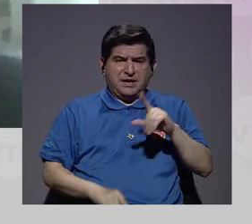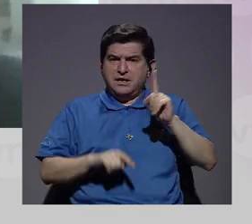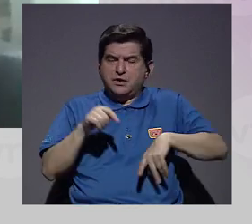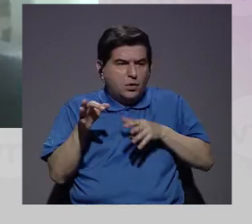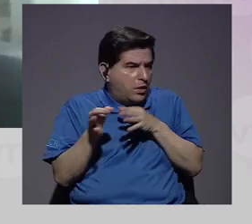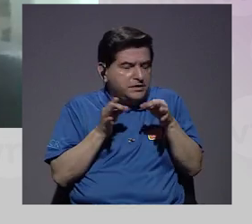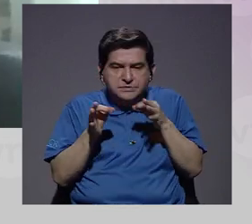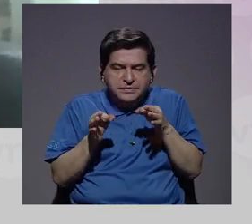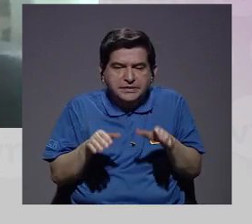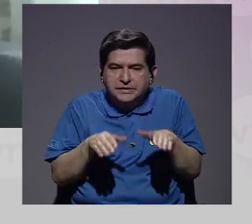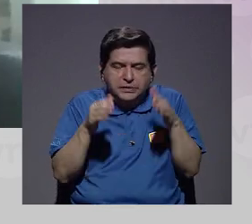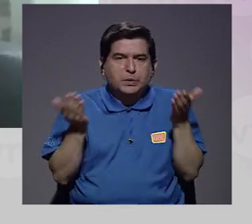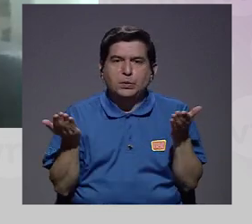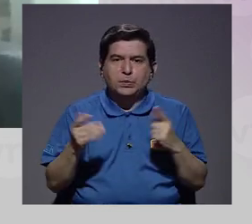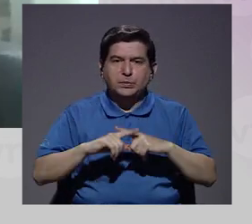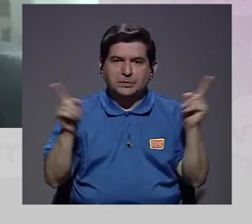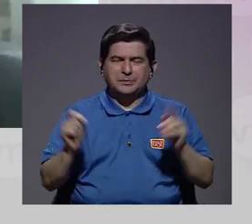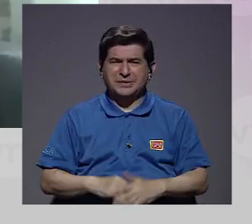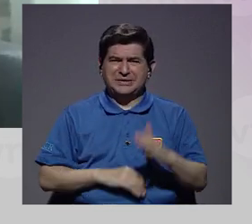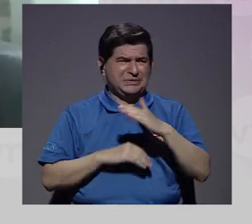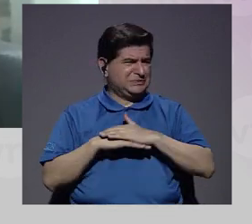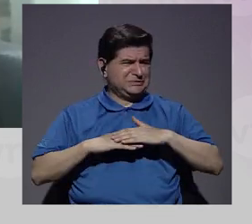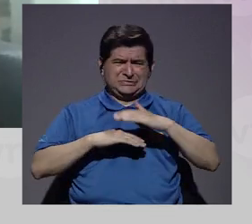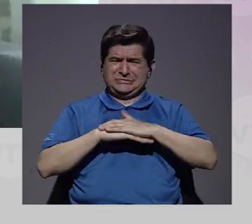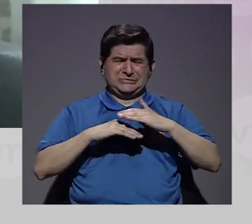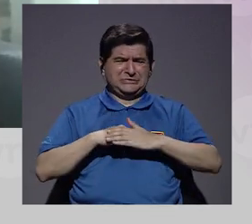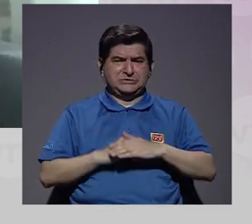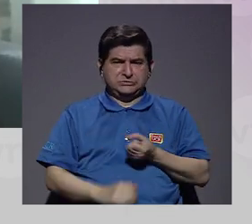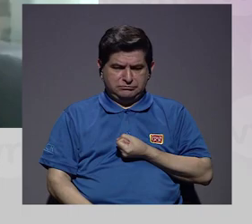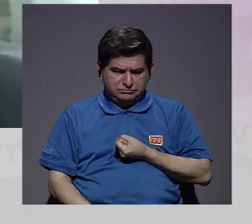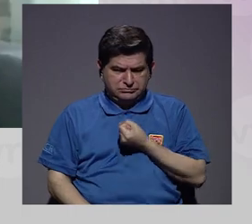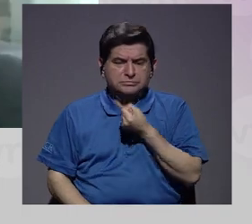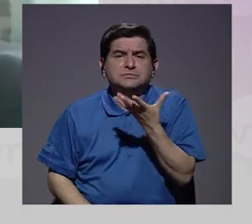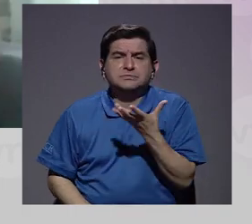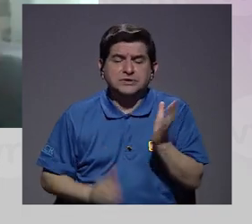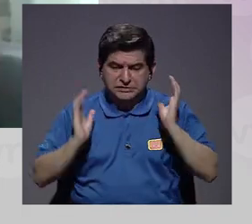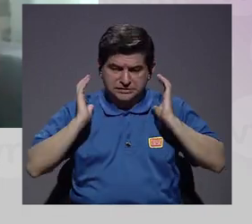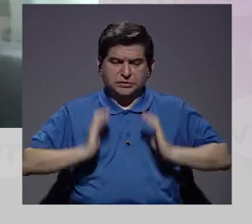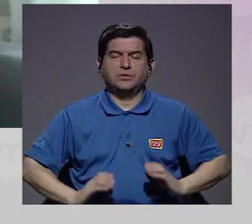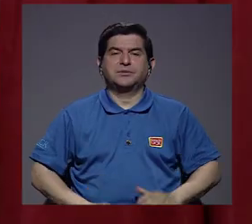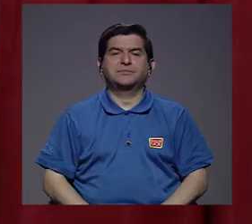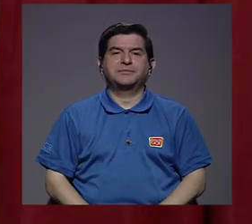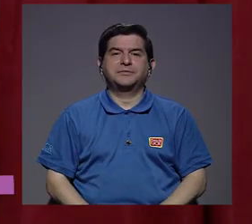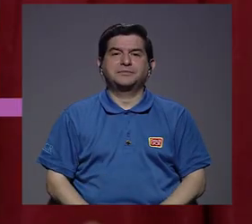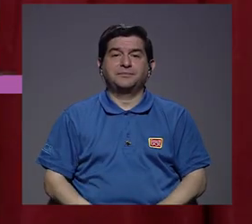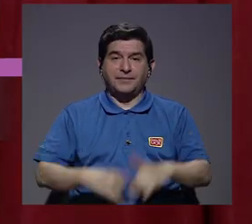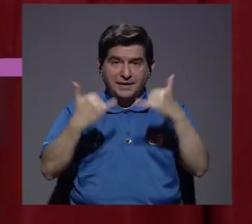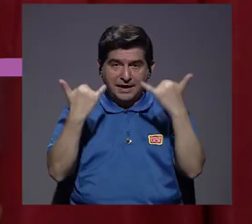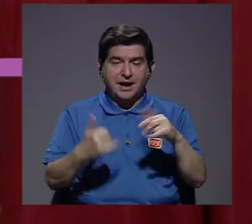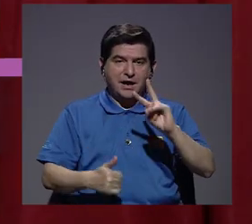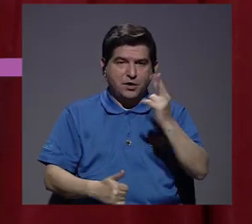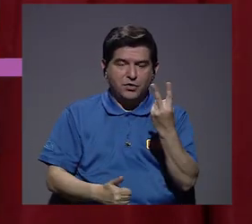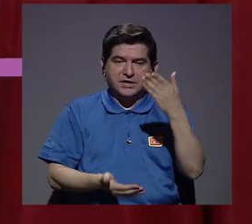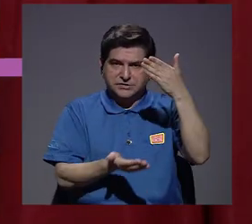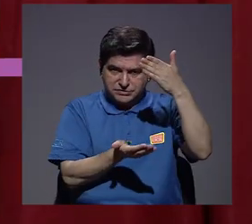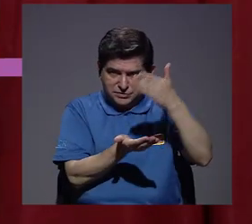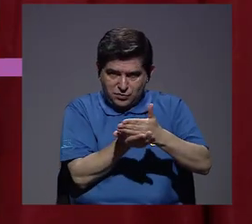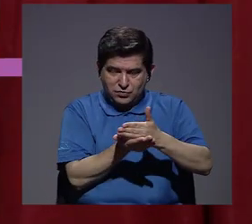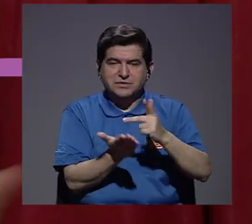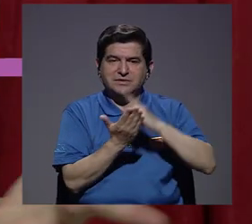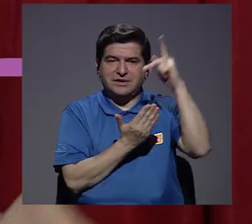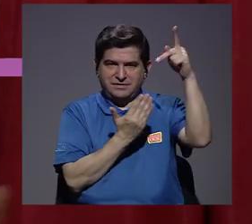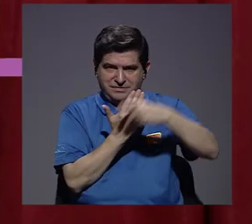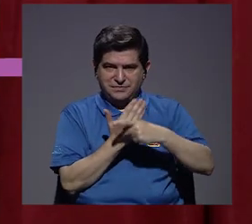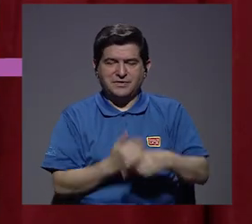malestar que no podés explicar exactamente, pero hay una incomodidad que se manifiesta en el cuerpo. Vamos a hacer nuestra segunda